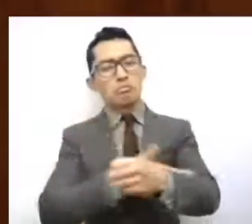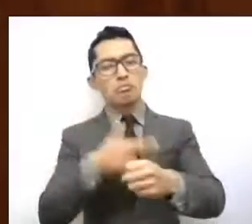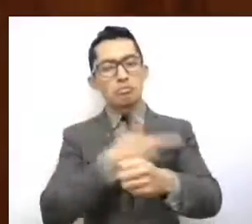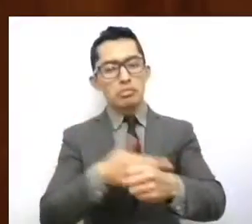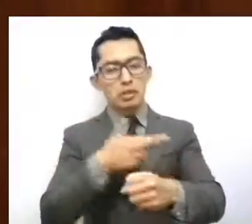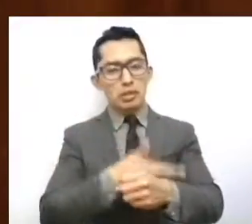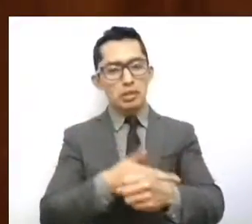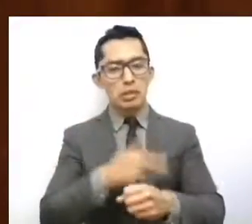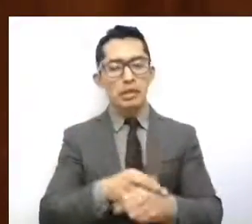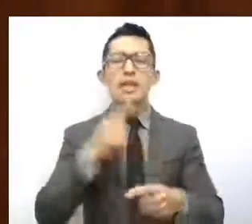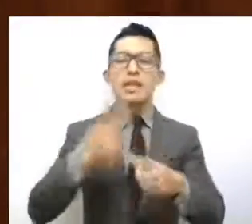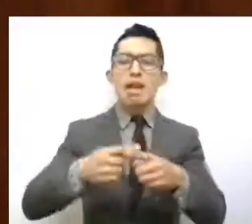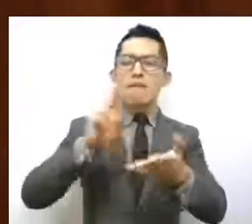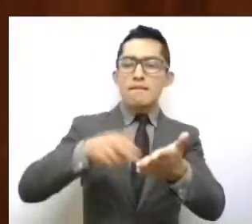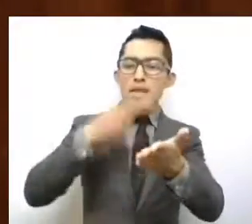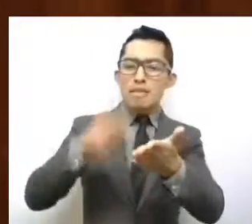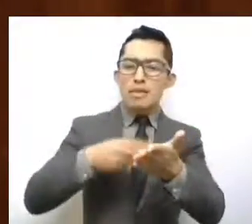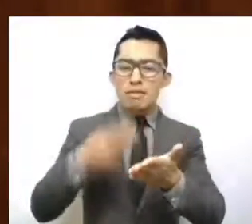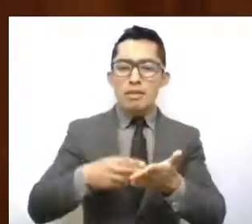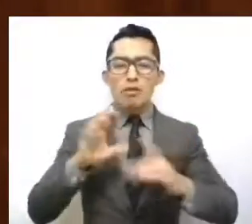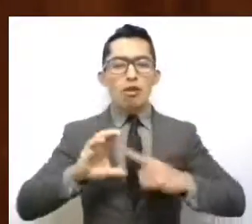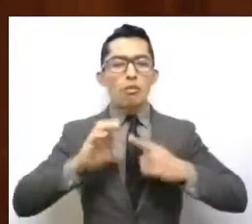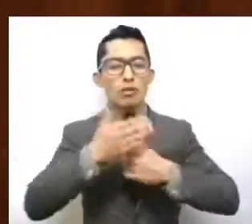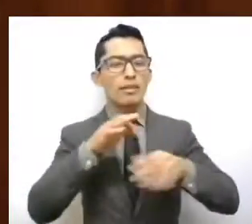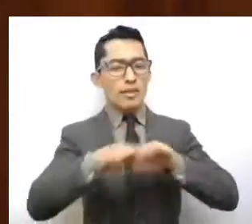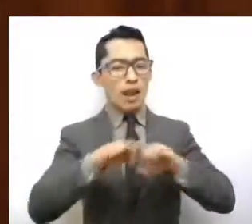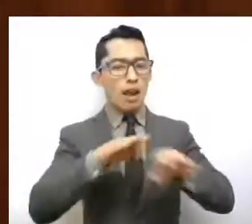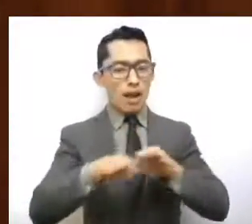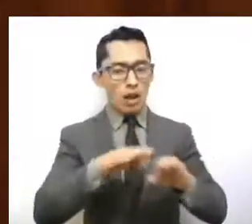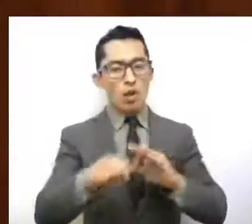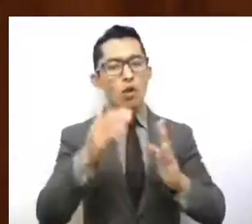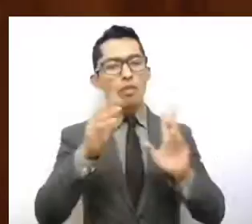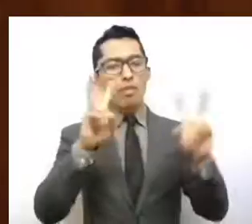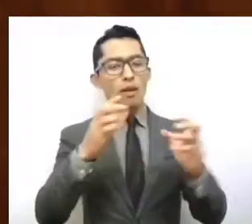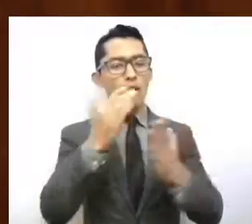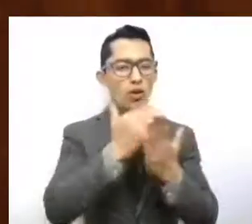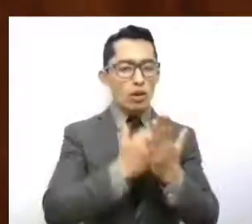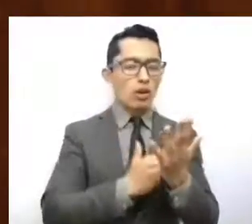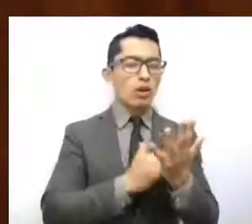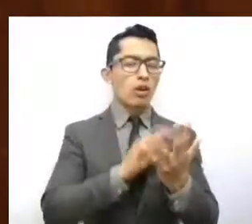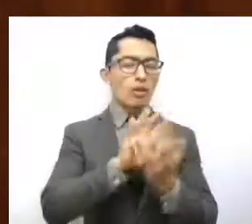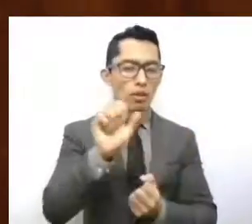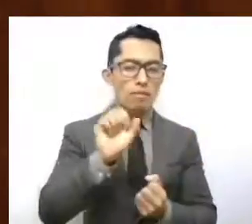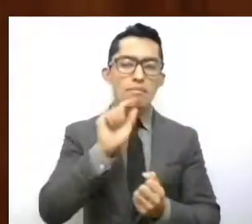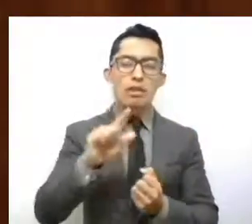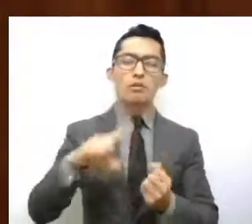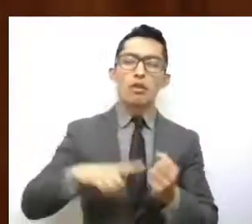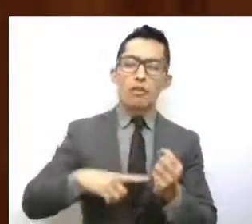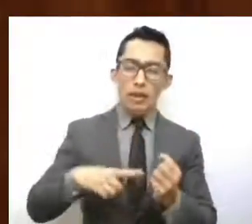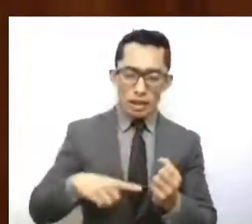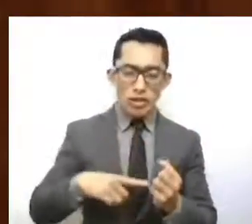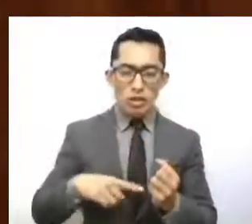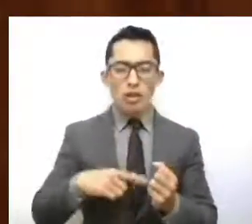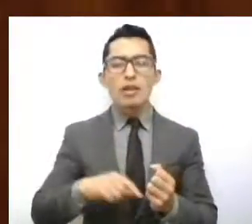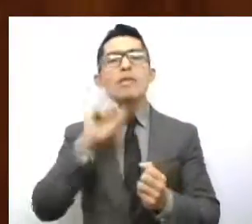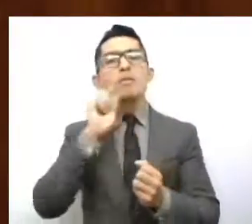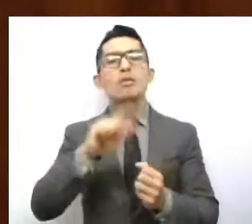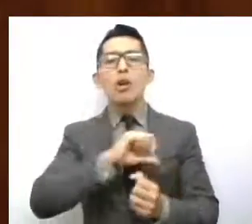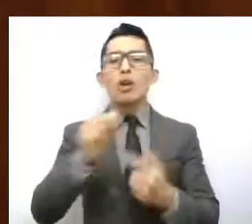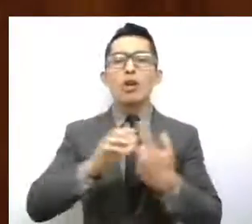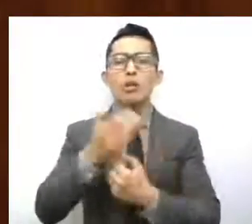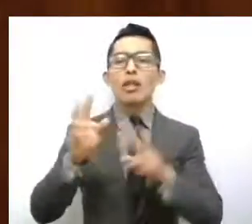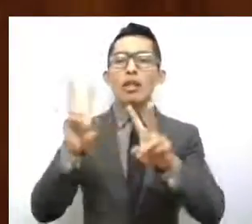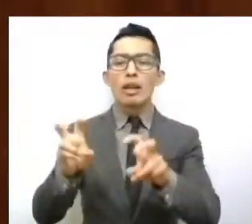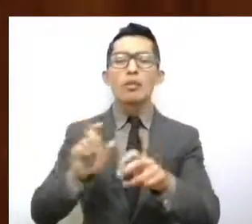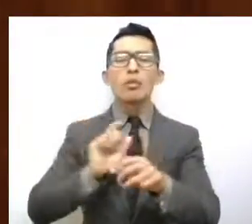firmando las comisiones legislativas de gobernación y puntos constitucionales, así como la Comisión